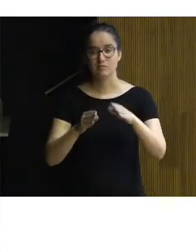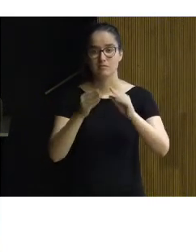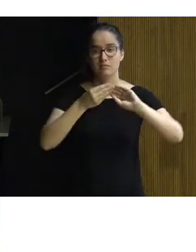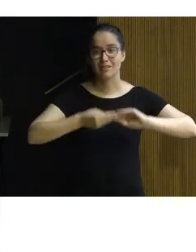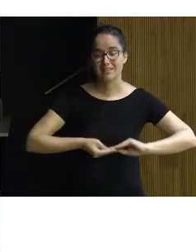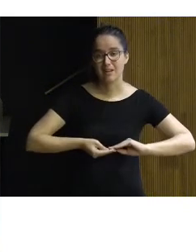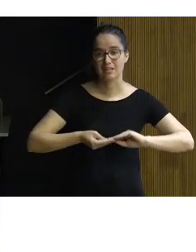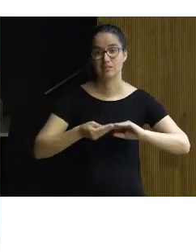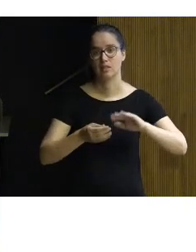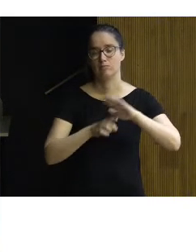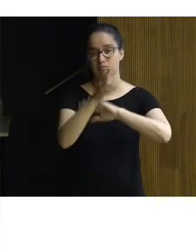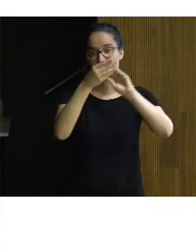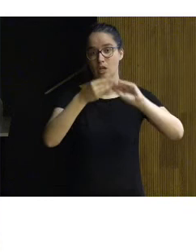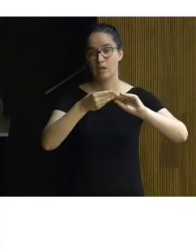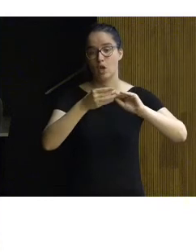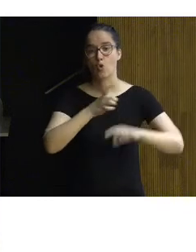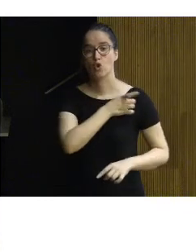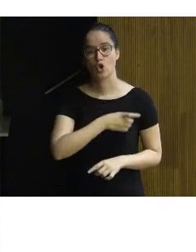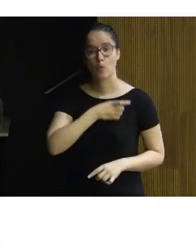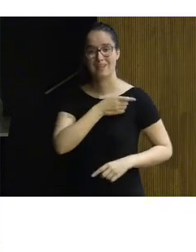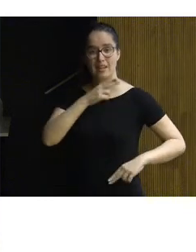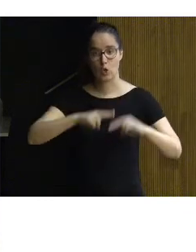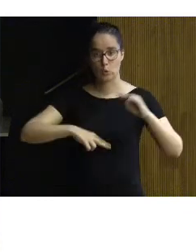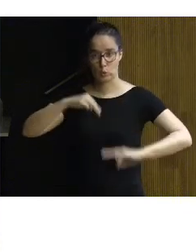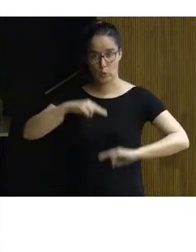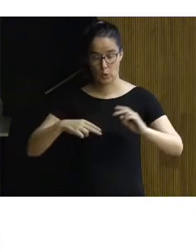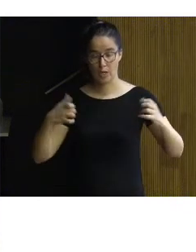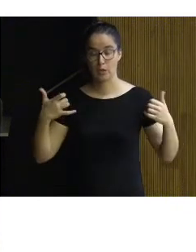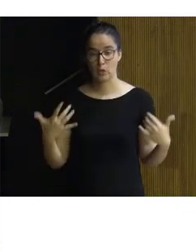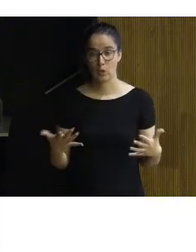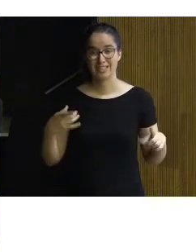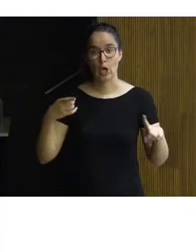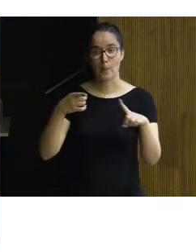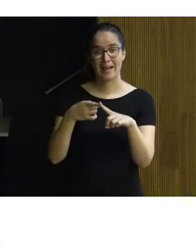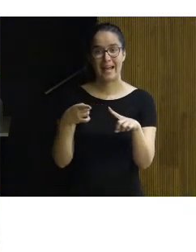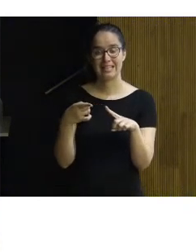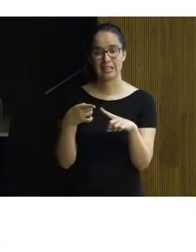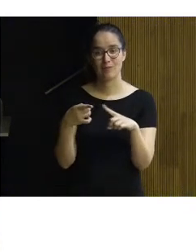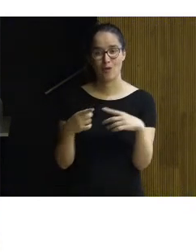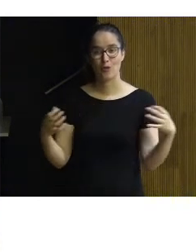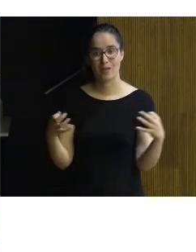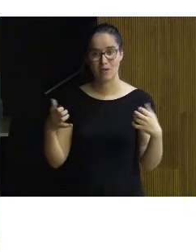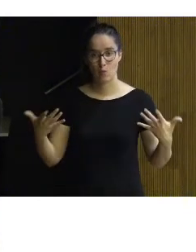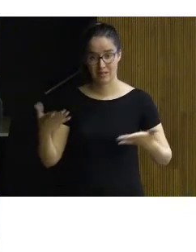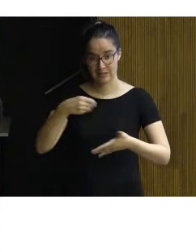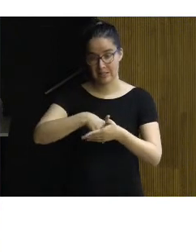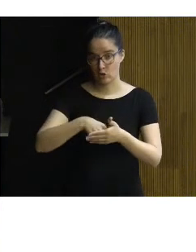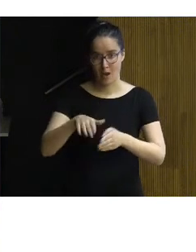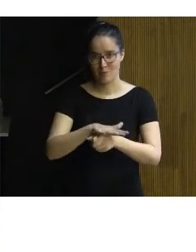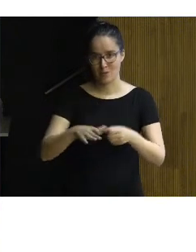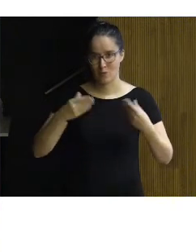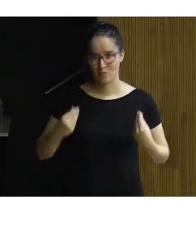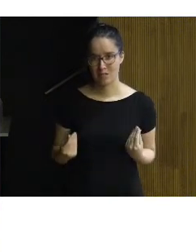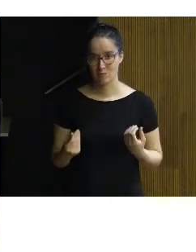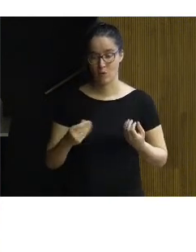desarrollado dentro de un comité que es de construcción. Por tanto, el objetivo tenía que ser dentro de este mismo ámbito. El